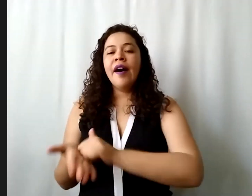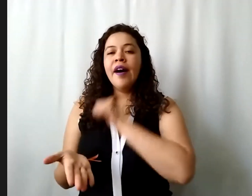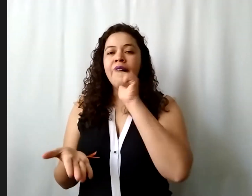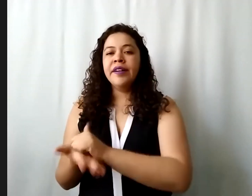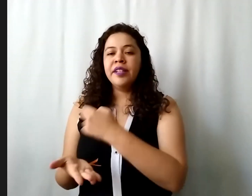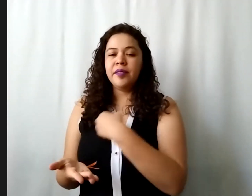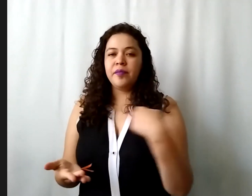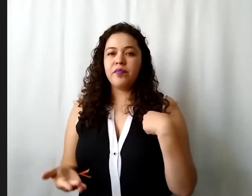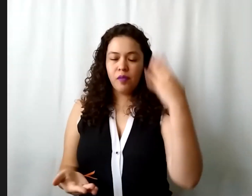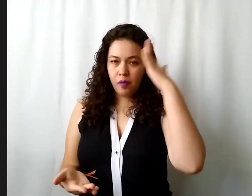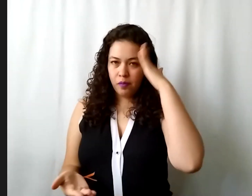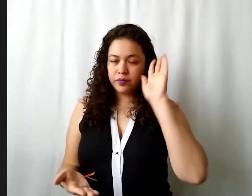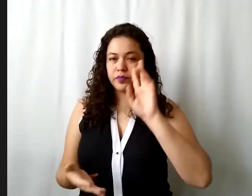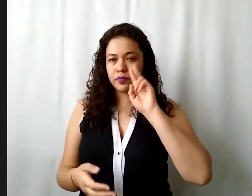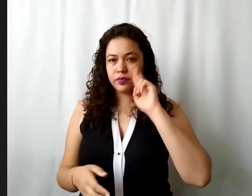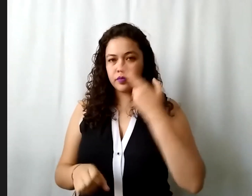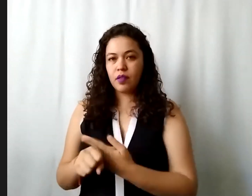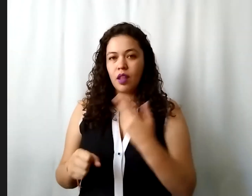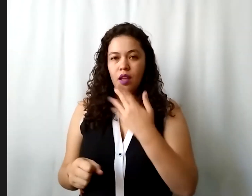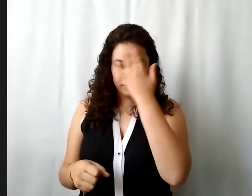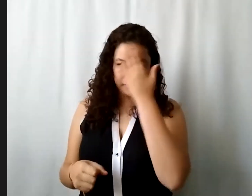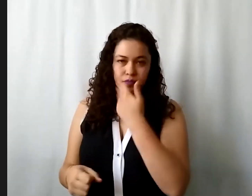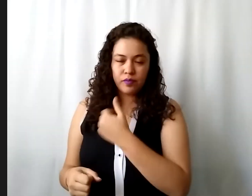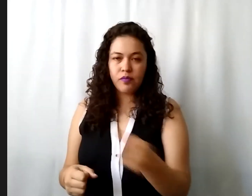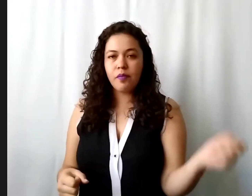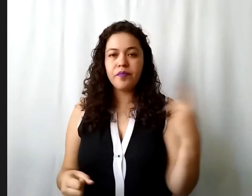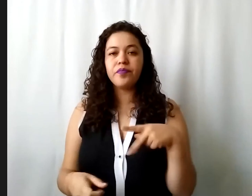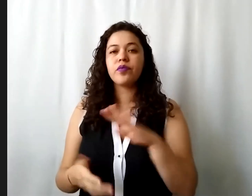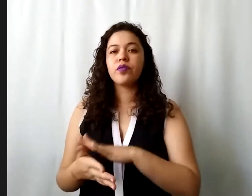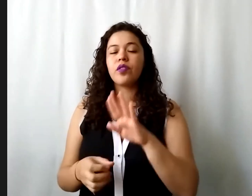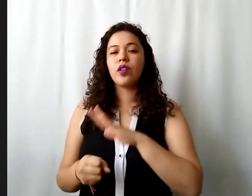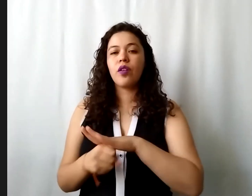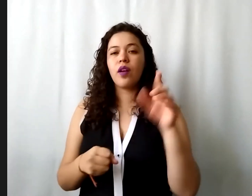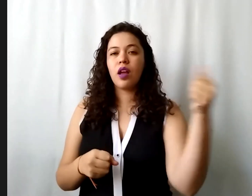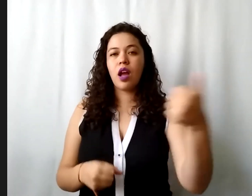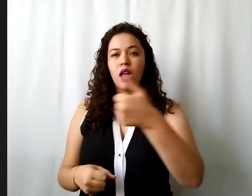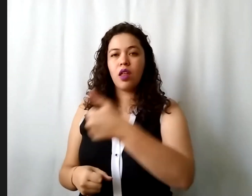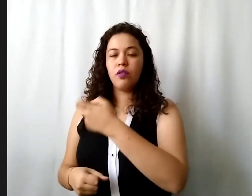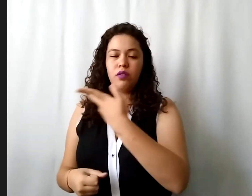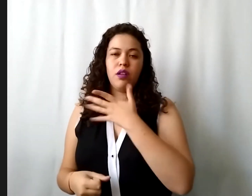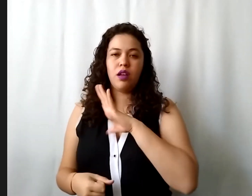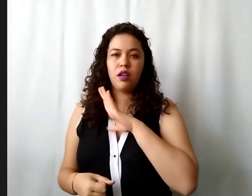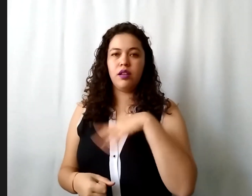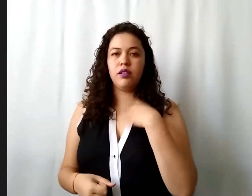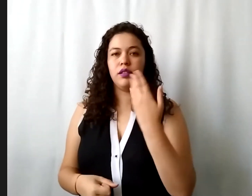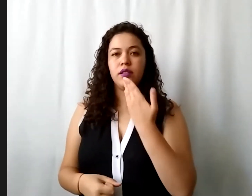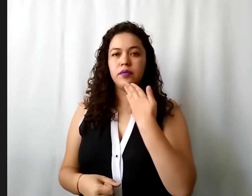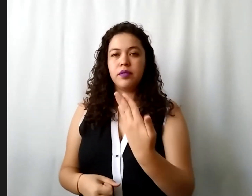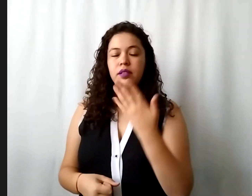patronato tienen facultades habría que ver qué facultades tiene cada uno de ellos bien pues